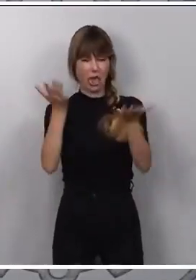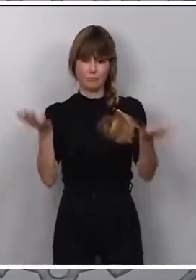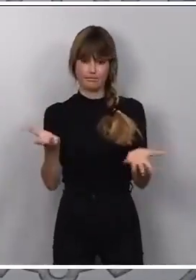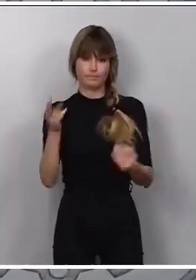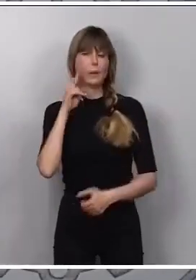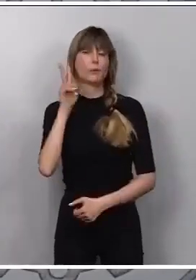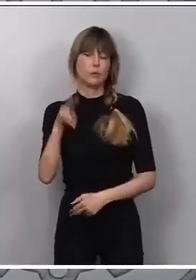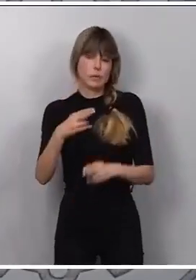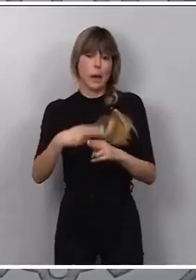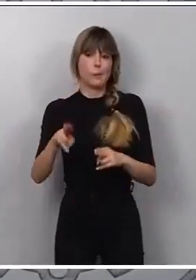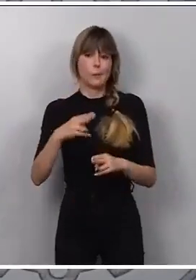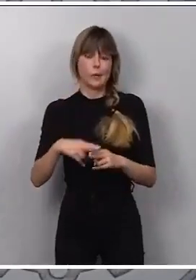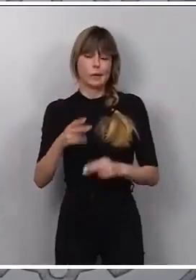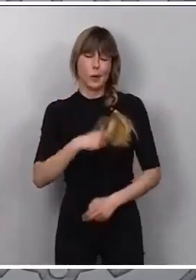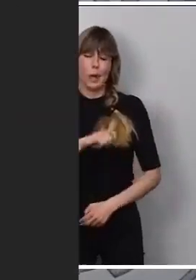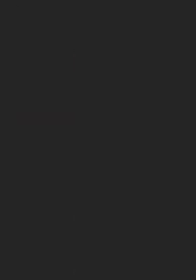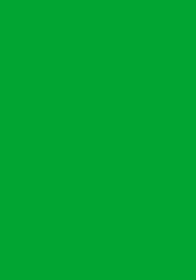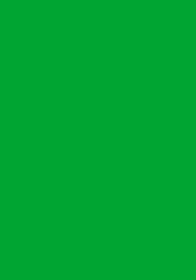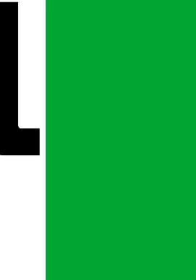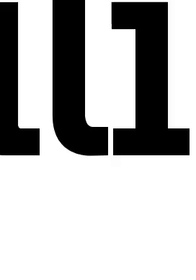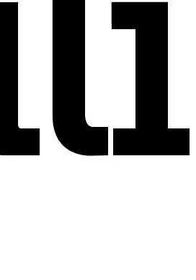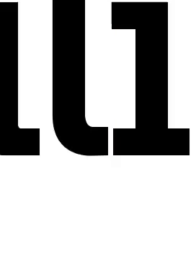punto de vista político en este país.